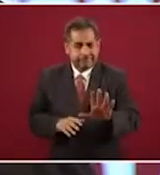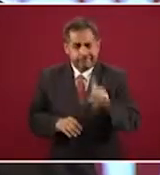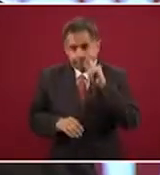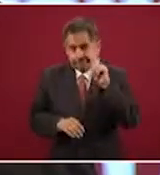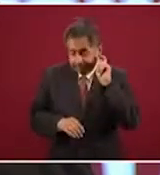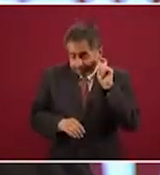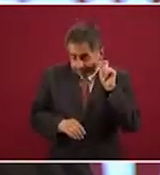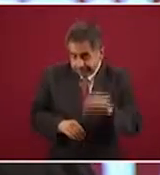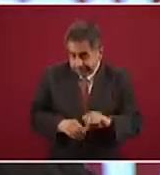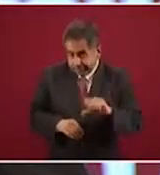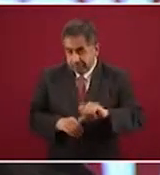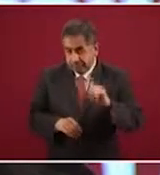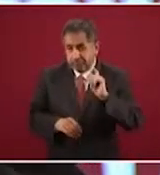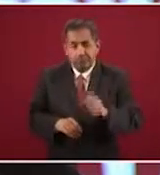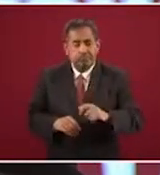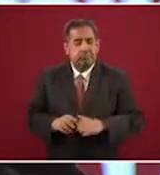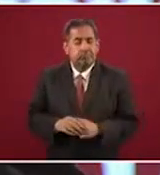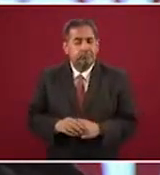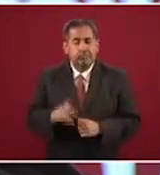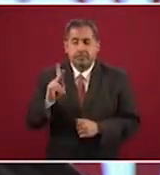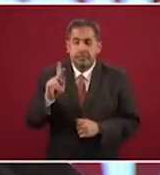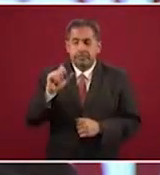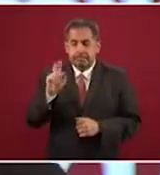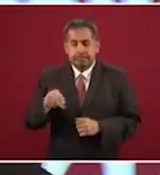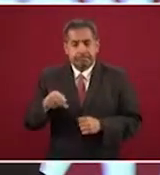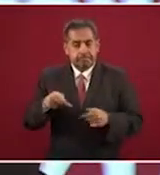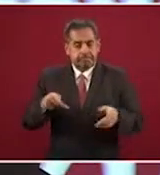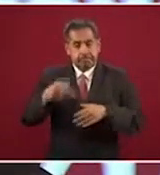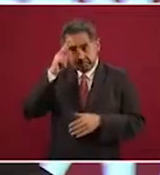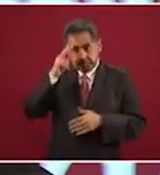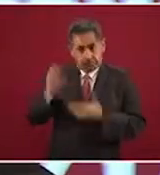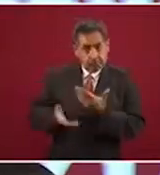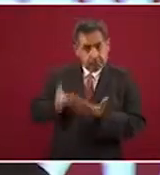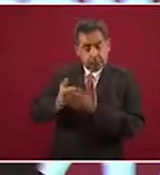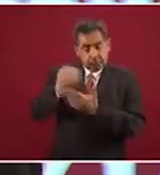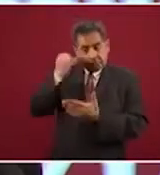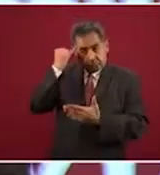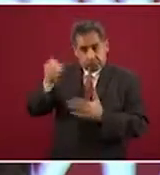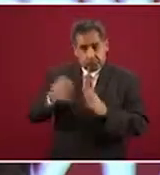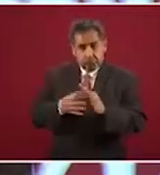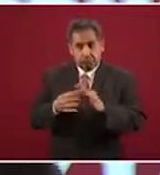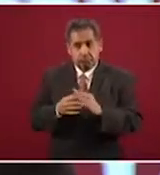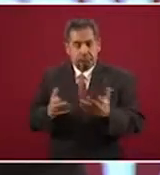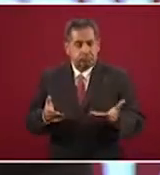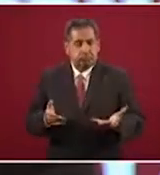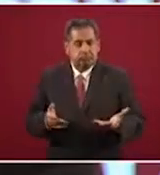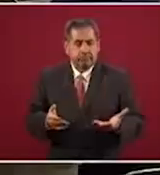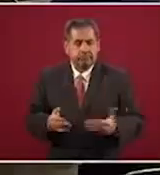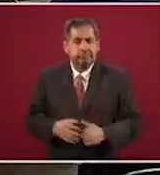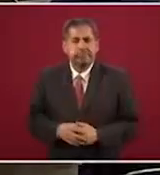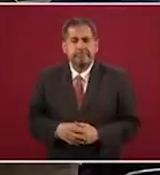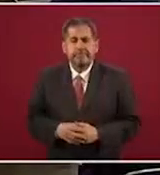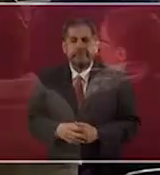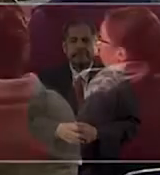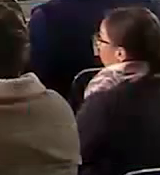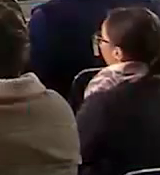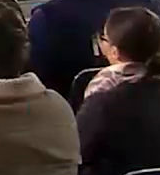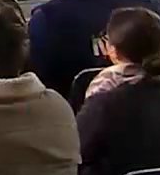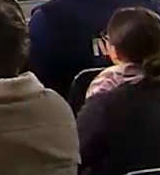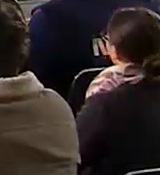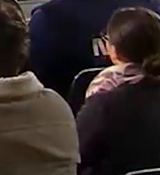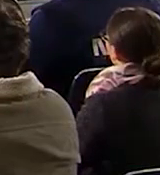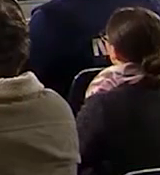el plan de desarrollo que México propuso desde su nombre es parte de la agenda